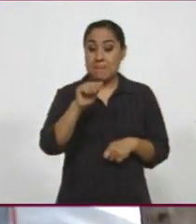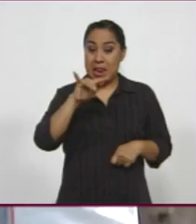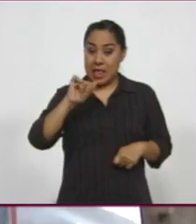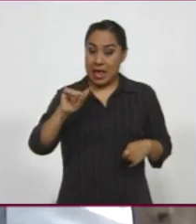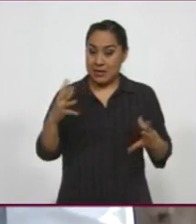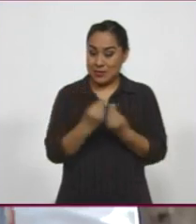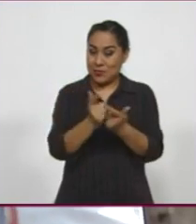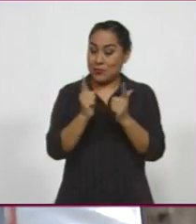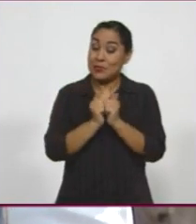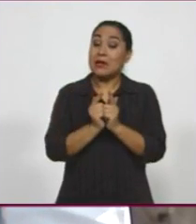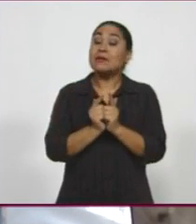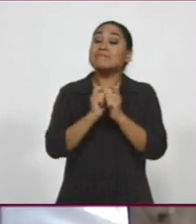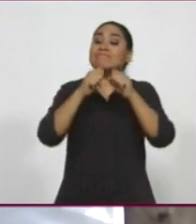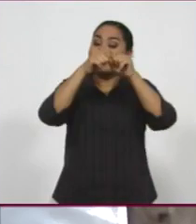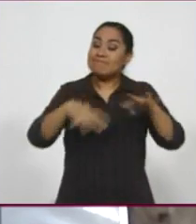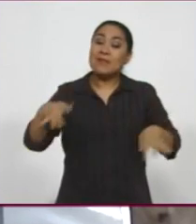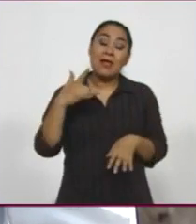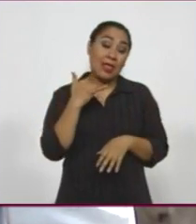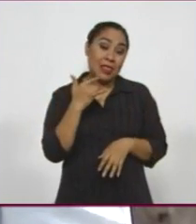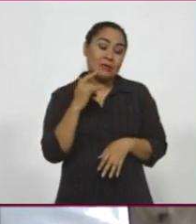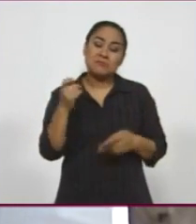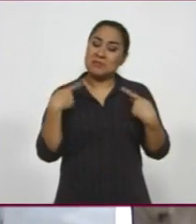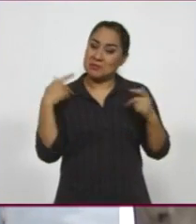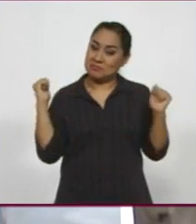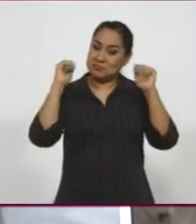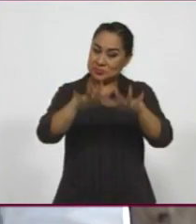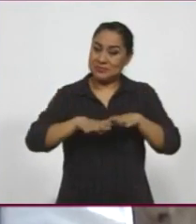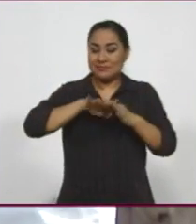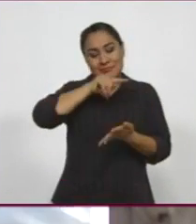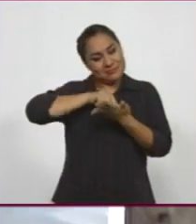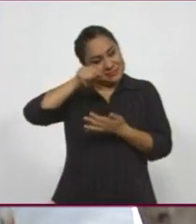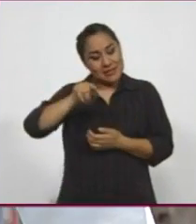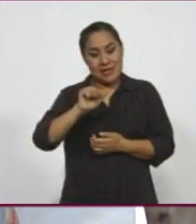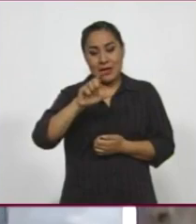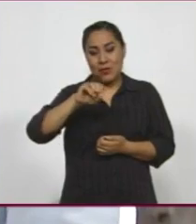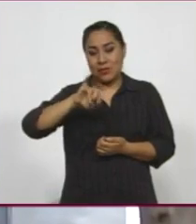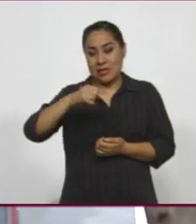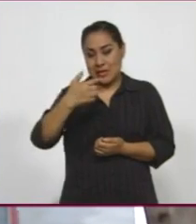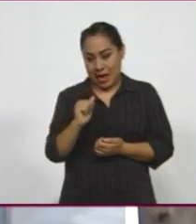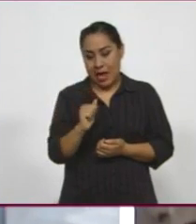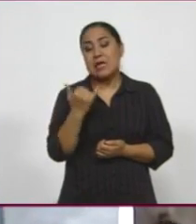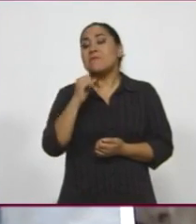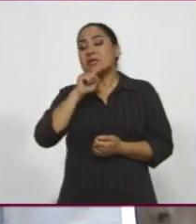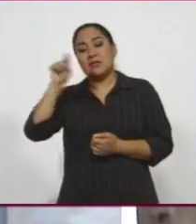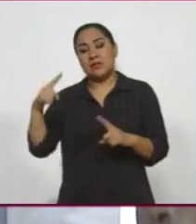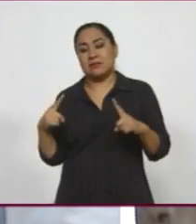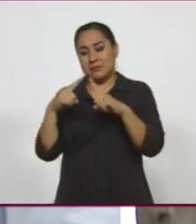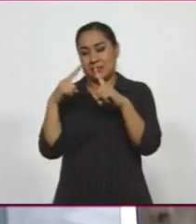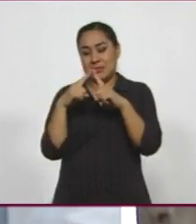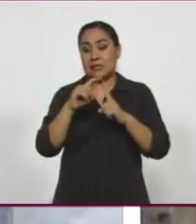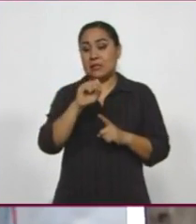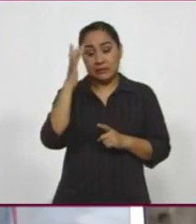ser una de las funciones con más gente ahí mismo en la Alhóndiga de Granaditas, mientras que en la fachada de la iglesia de San Roque,